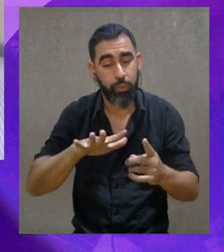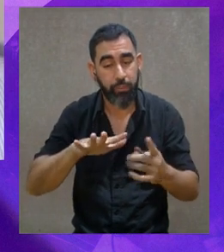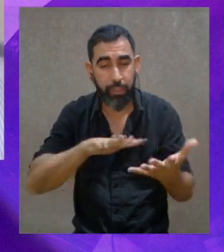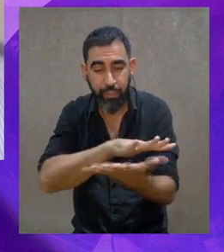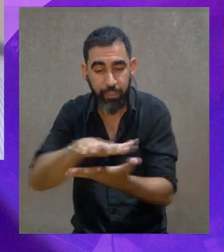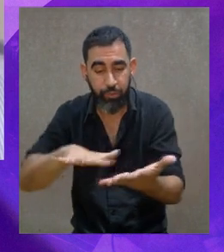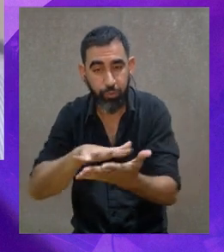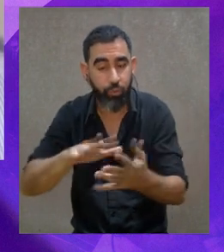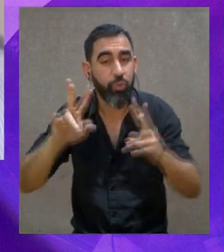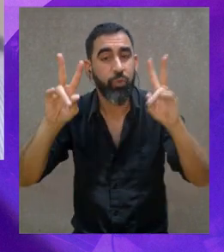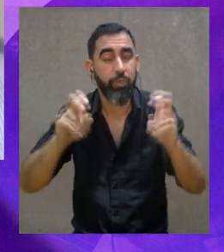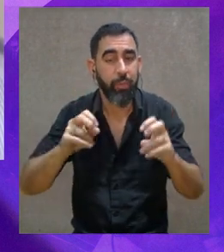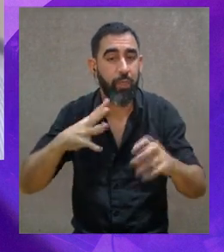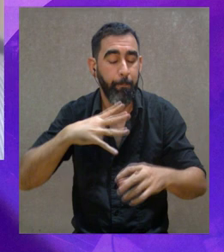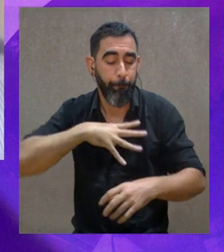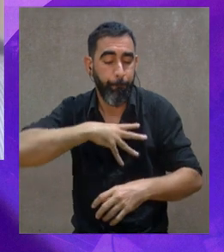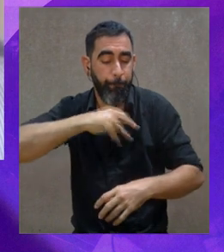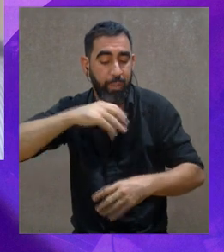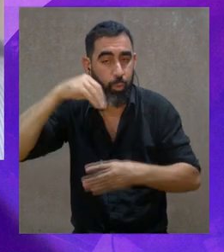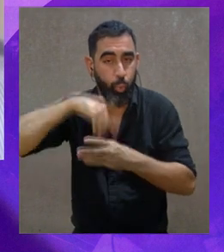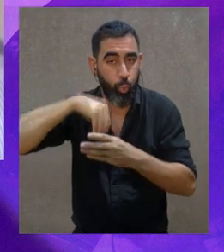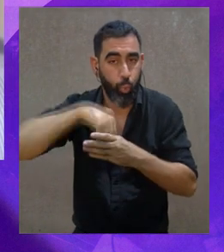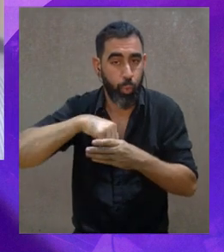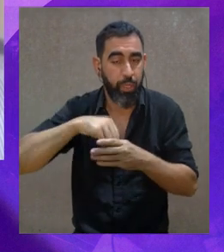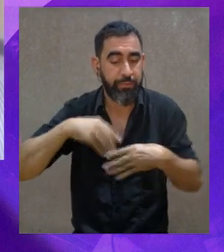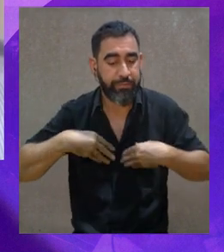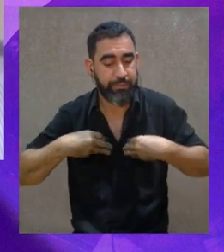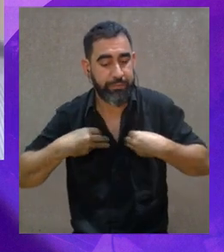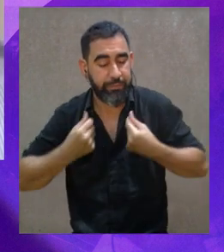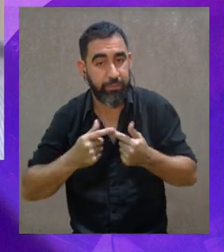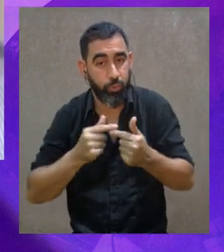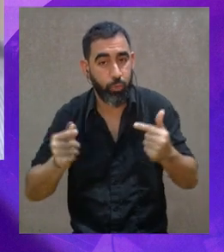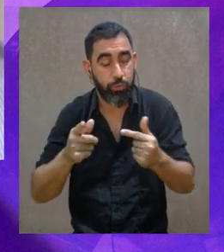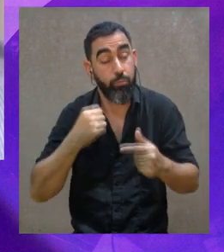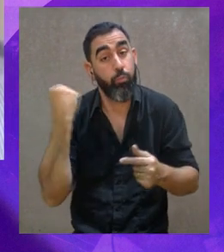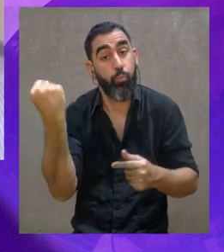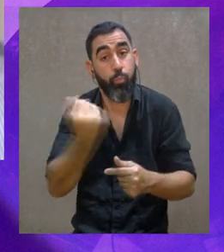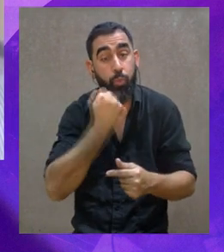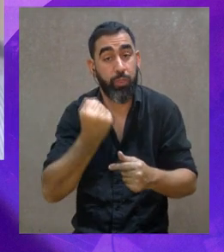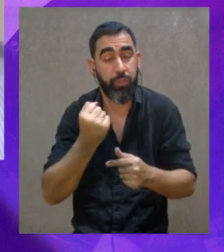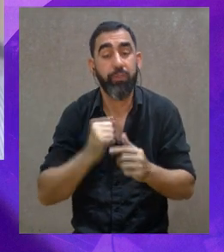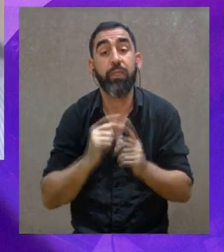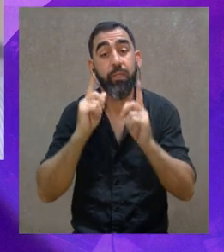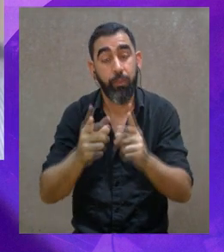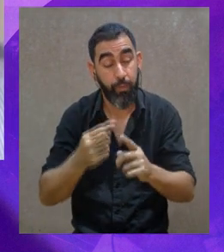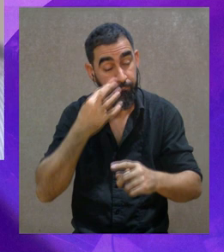vocación. Porque de alguna manera cuando decidimos nuestra vocación no es algo